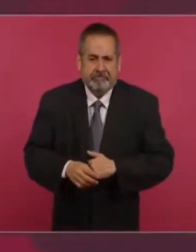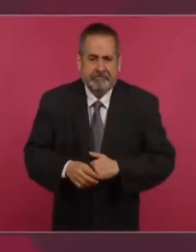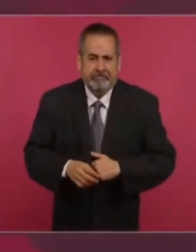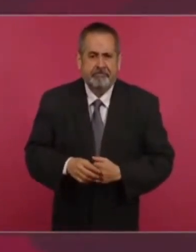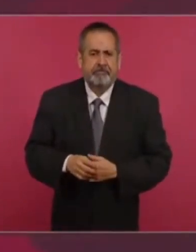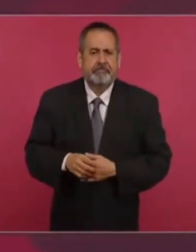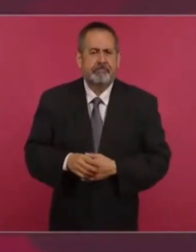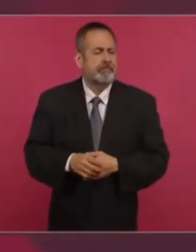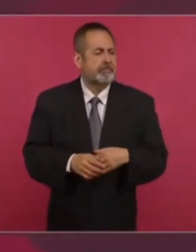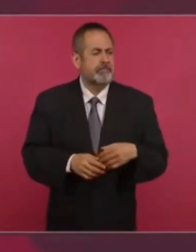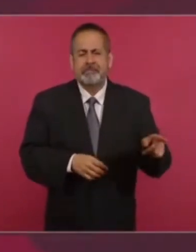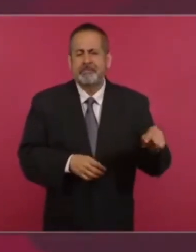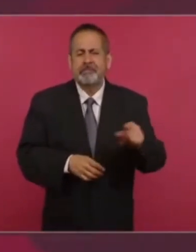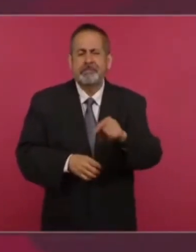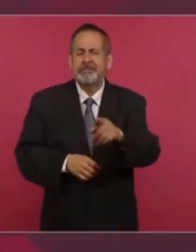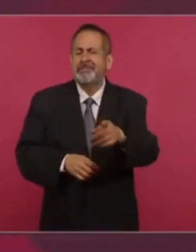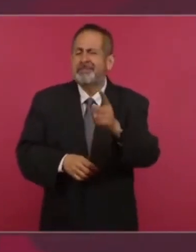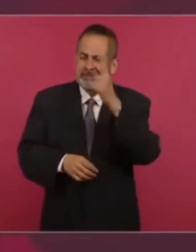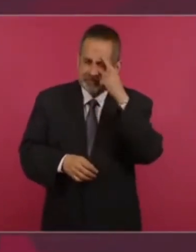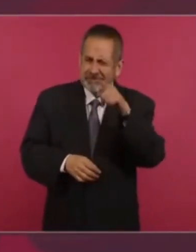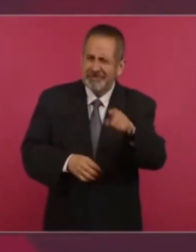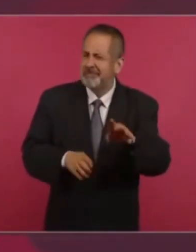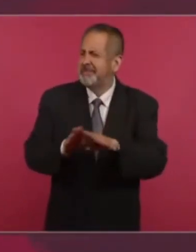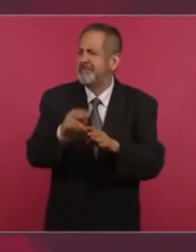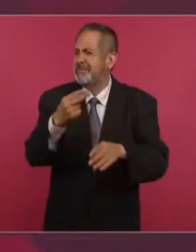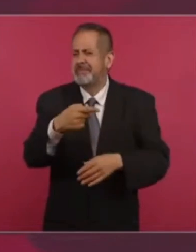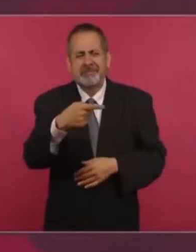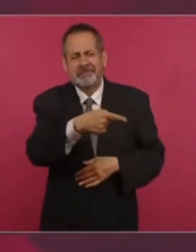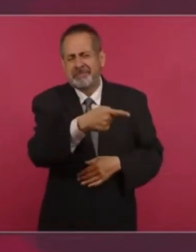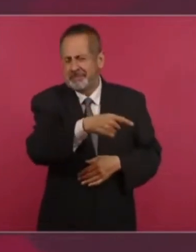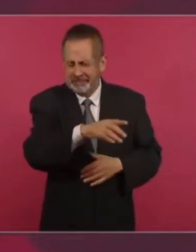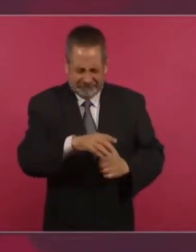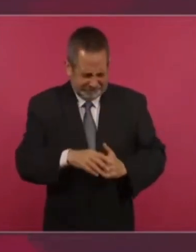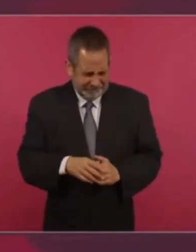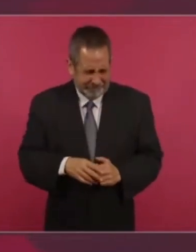de este organismo que se llama...